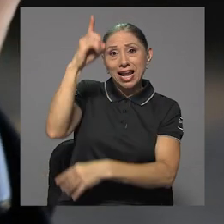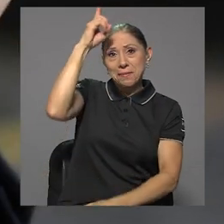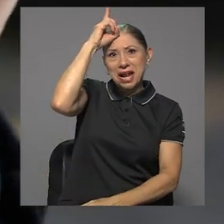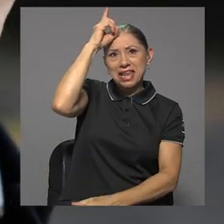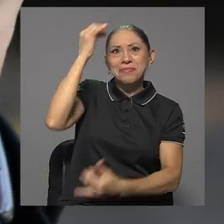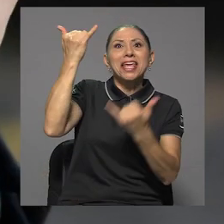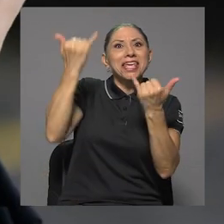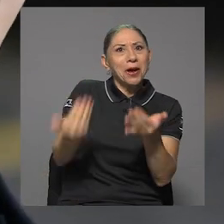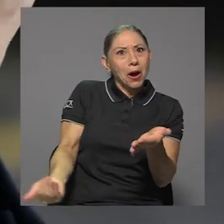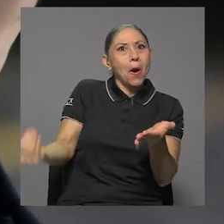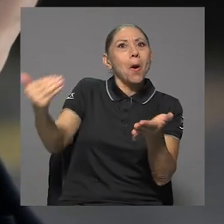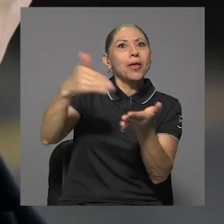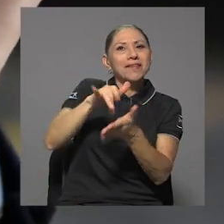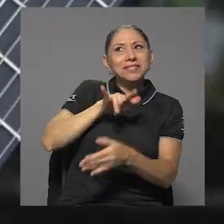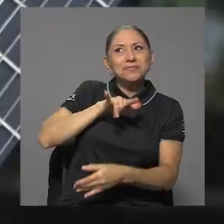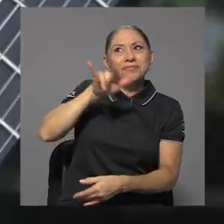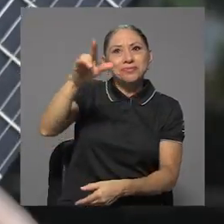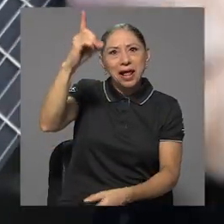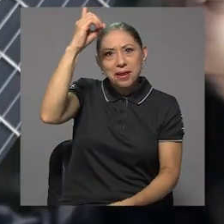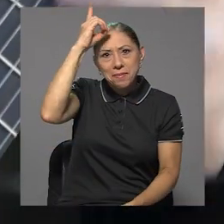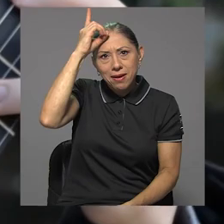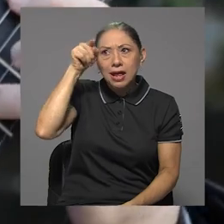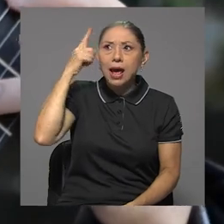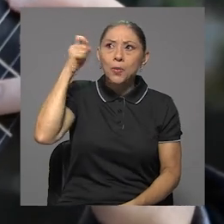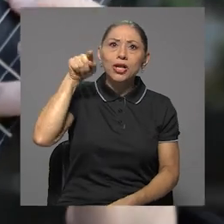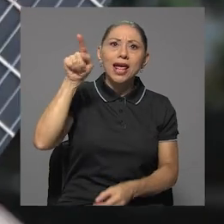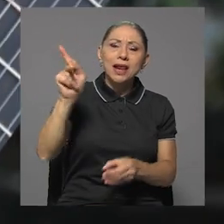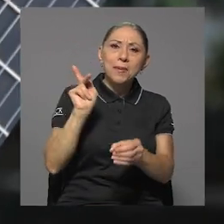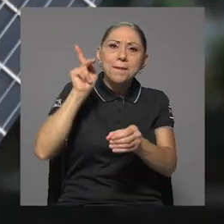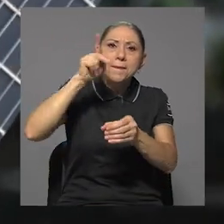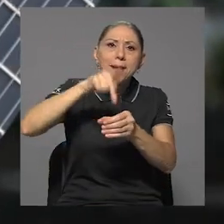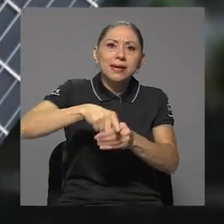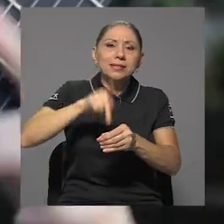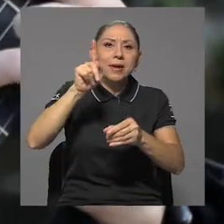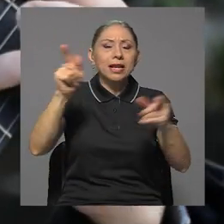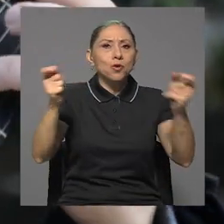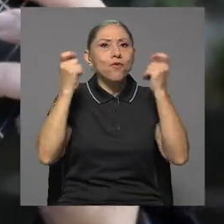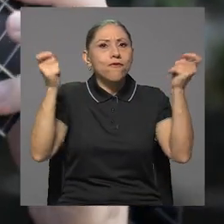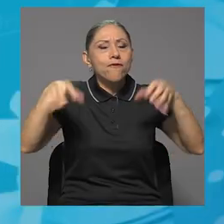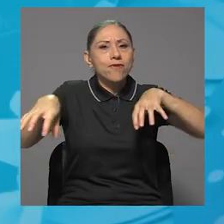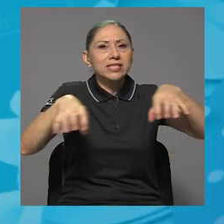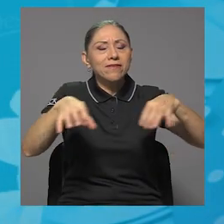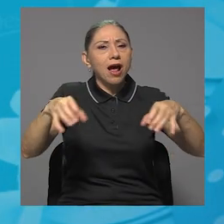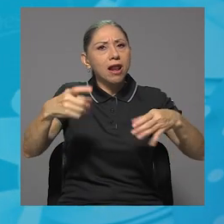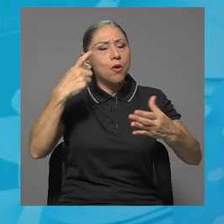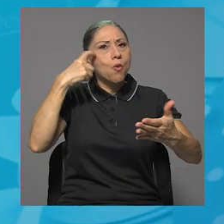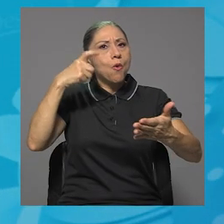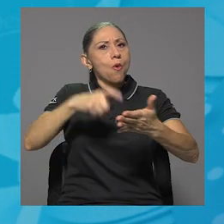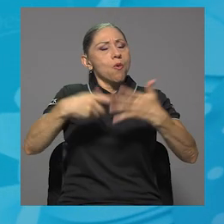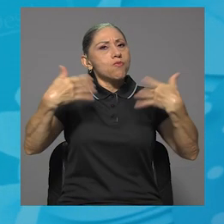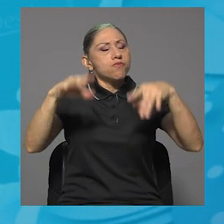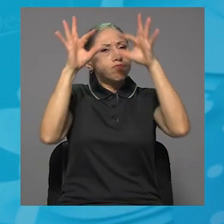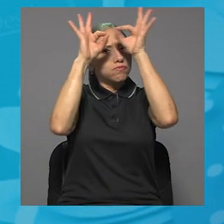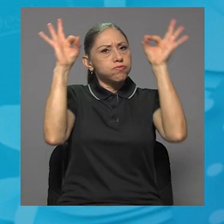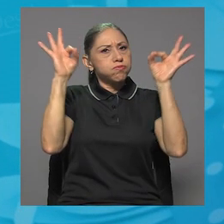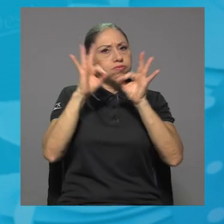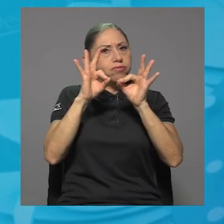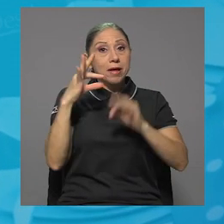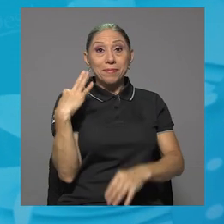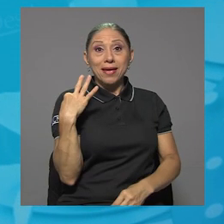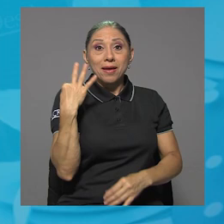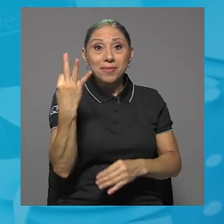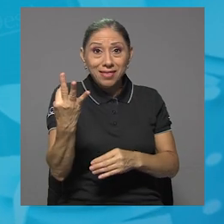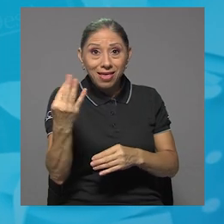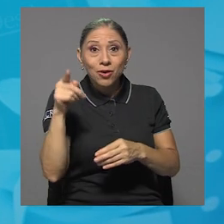volverá a este país europeo, pues será parte de un prestigioso festival. Se me ha dado la oportunidad y la invitación de ser